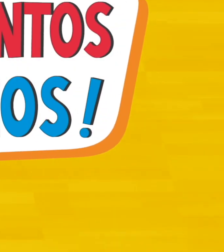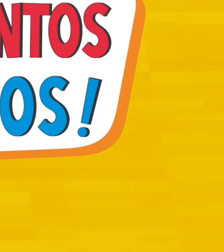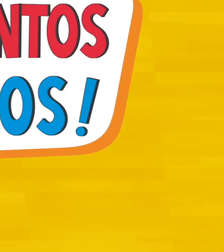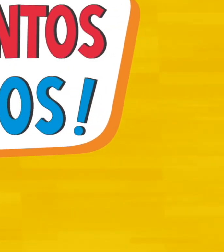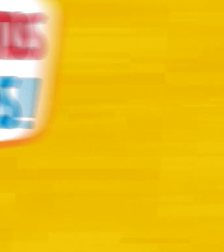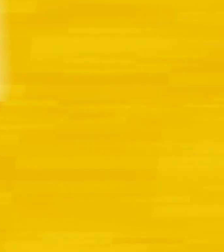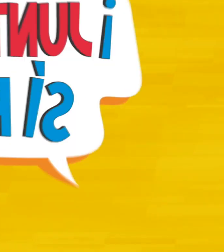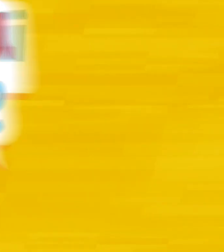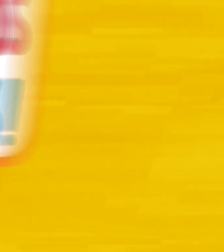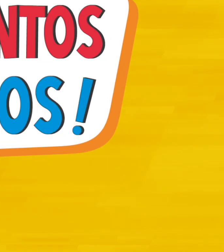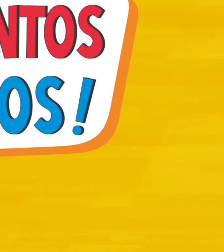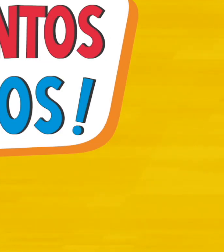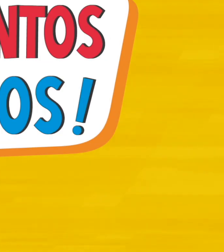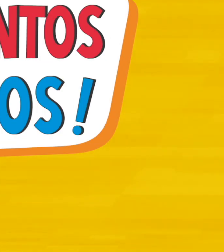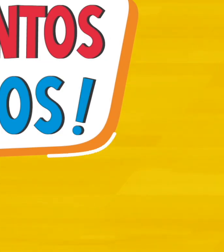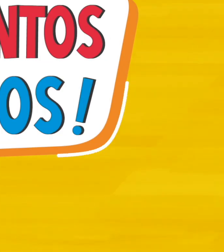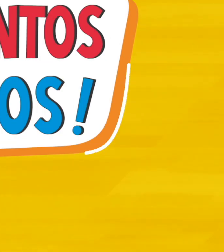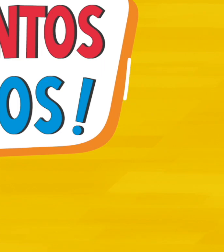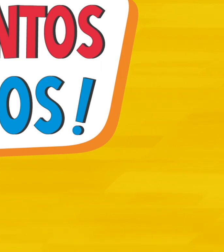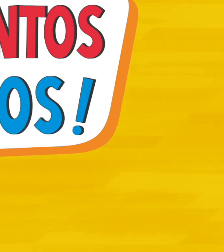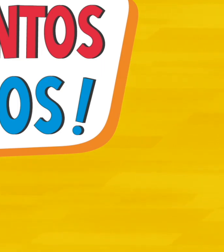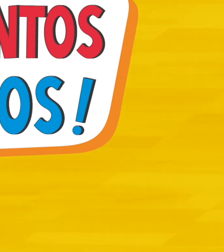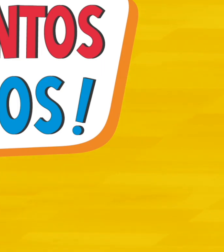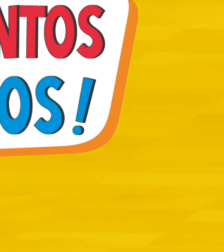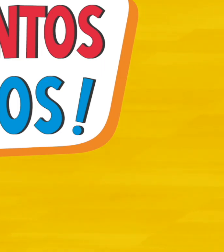¡Juntas y Juntos! ¡Sí Podemos!